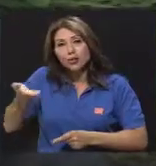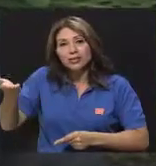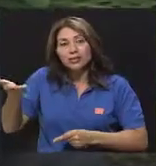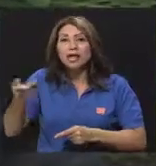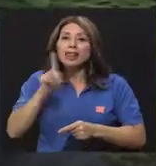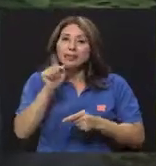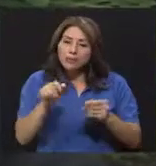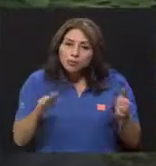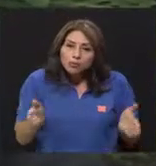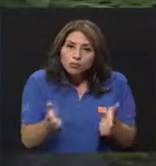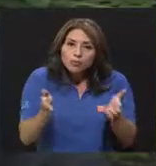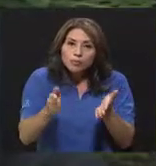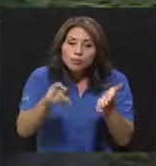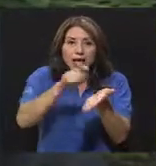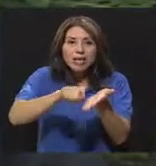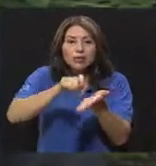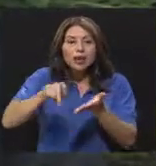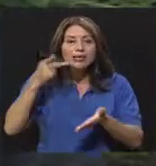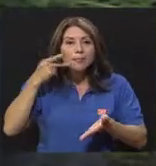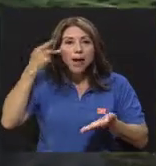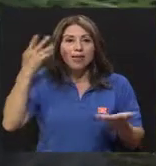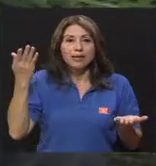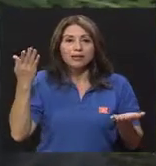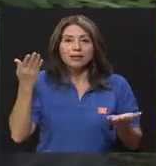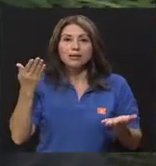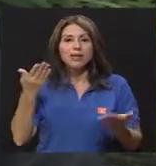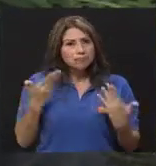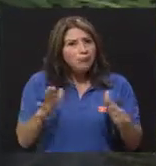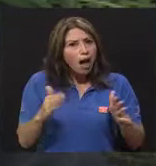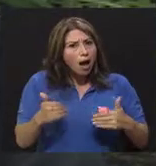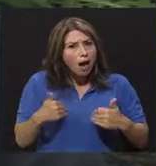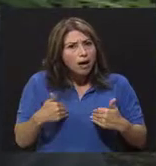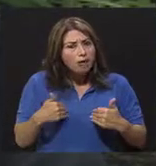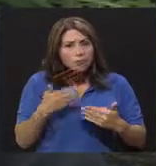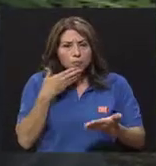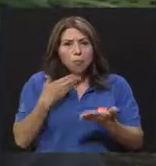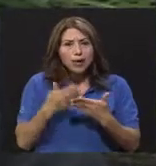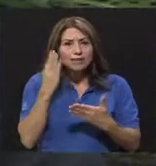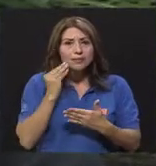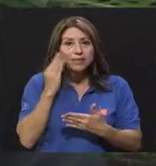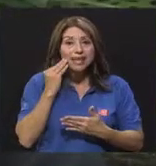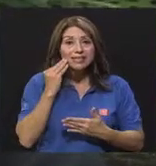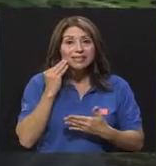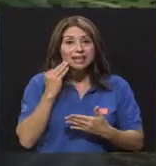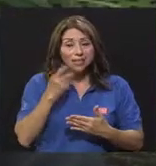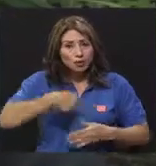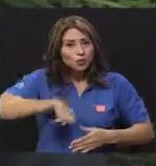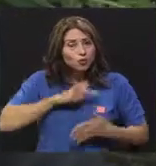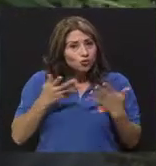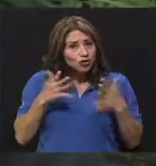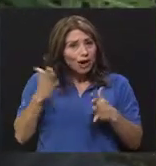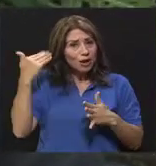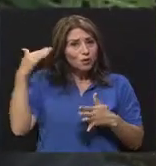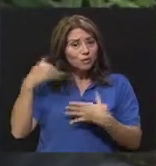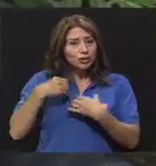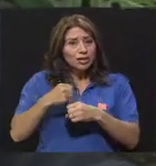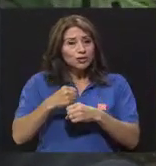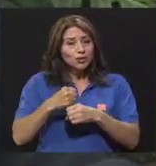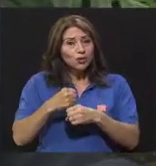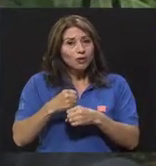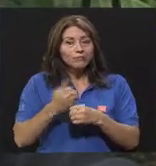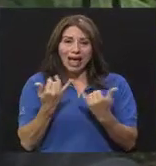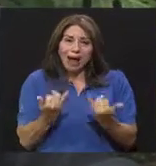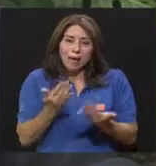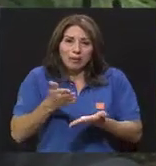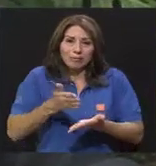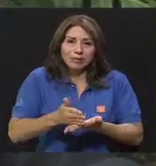existen buenas experiencias. Nosotros lo hemos hecho desde el Hospital de Niños, se ha dejado de hacer, pero debe ser una estrategia, una estrategia que